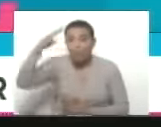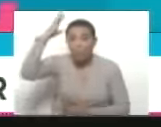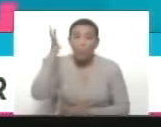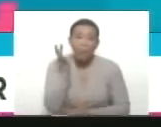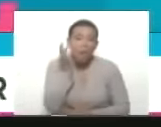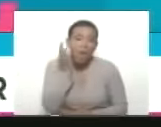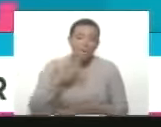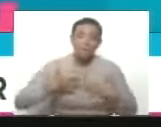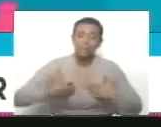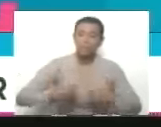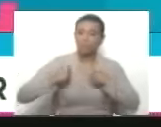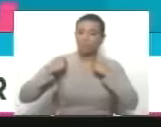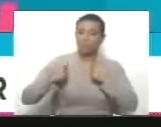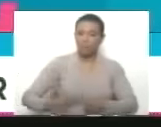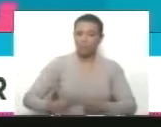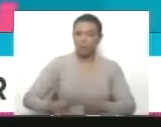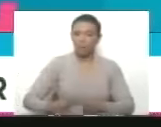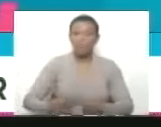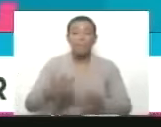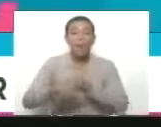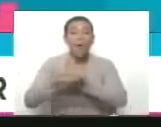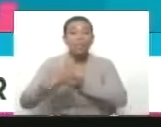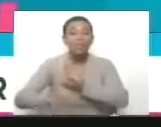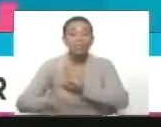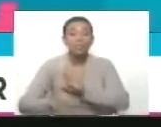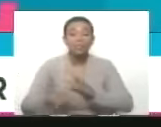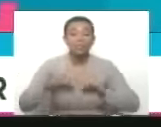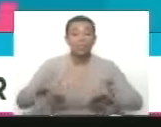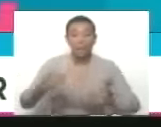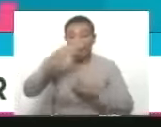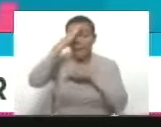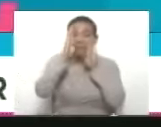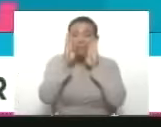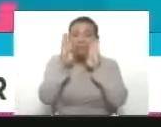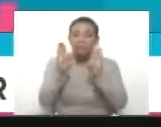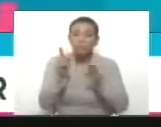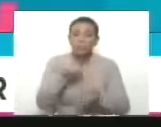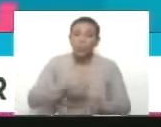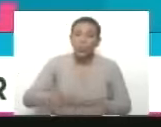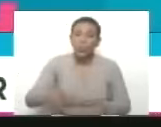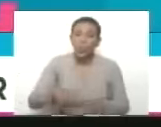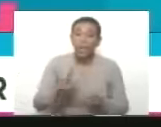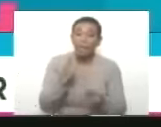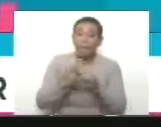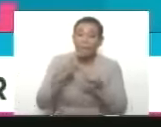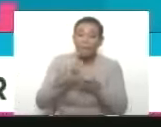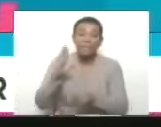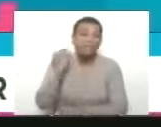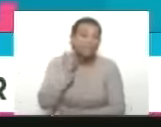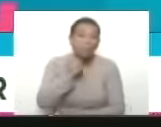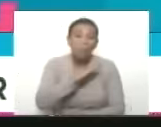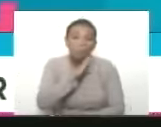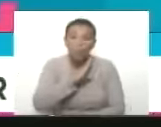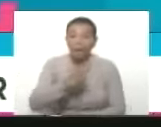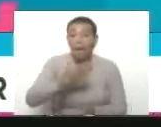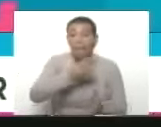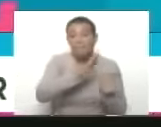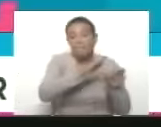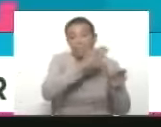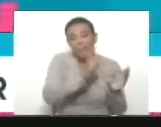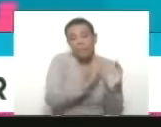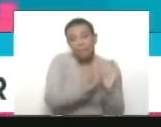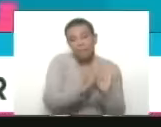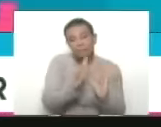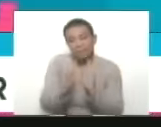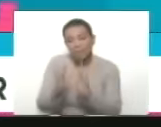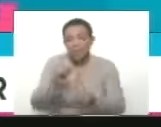saludables para garantizar la atención de los riesgos de enfermedades propias de cada etapa de la vida.